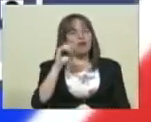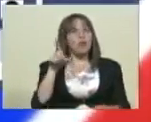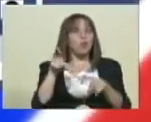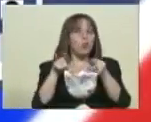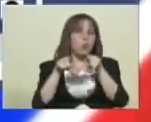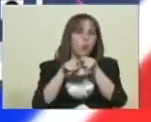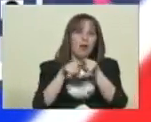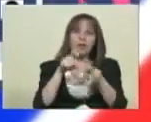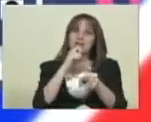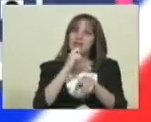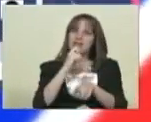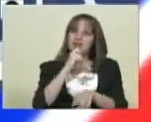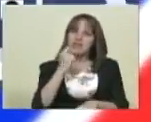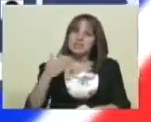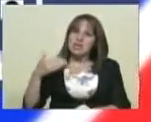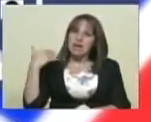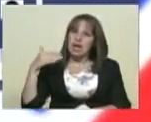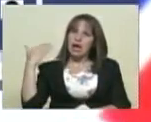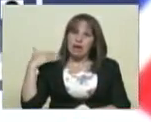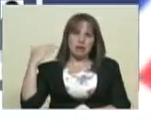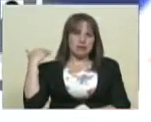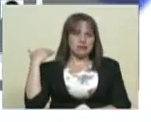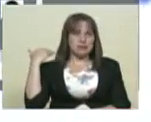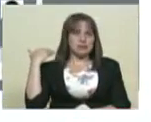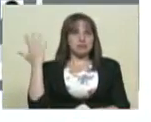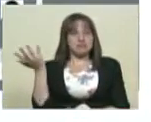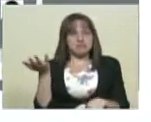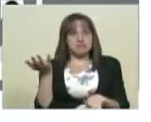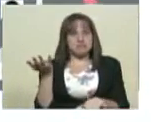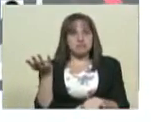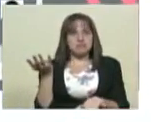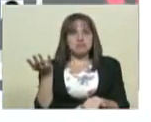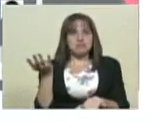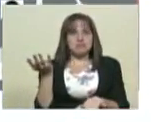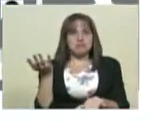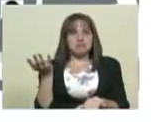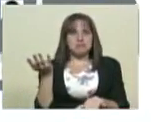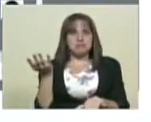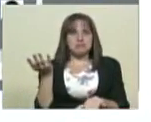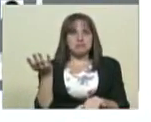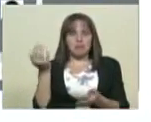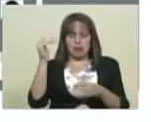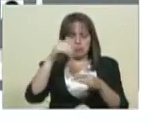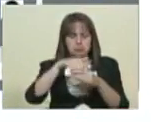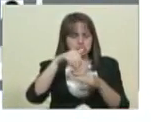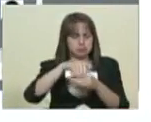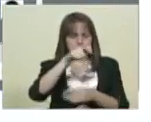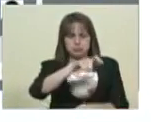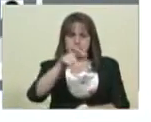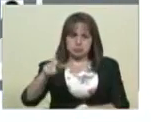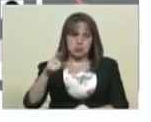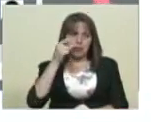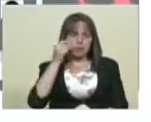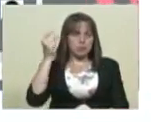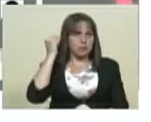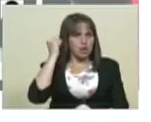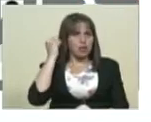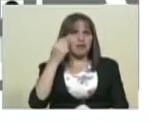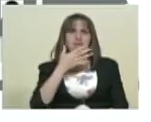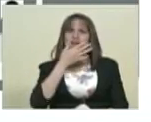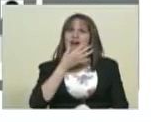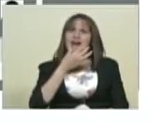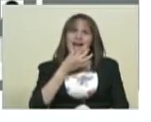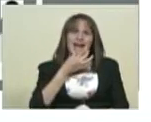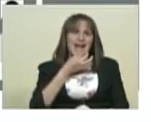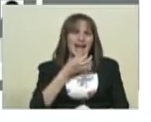los precedentes. Mira, en términos para el elector y para la electora, de verdad, es muy fácil.